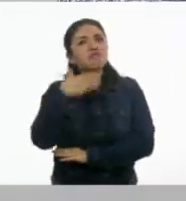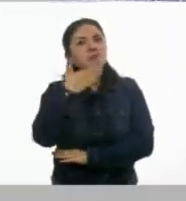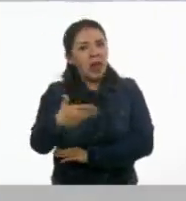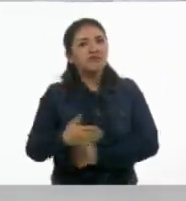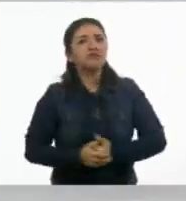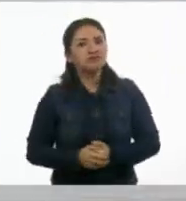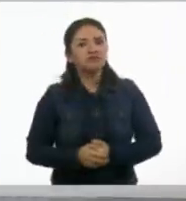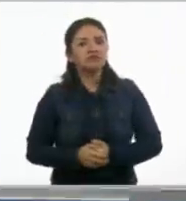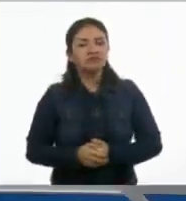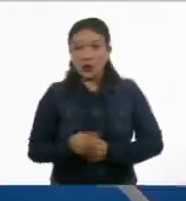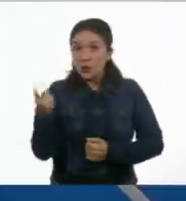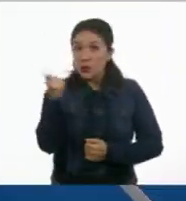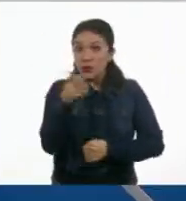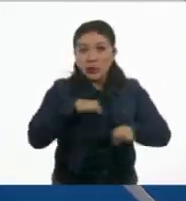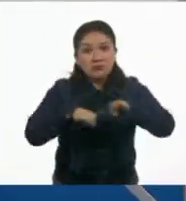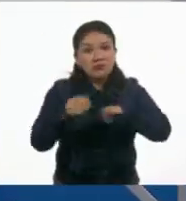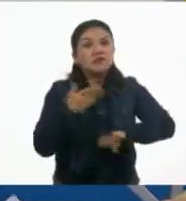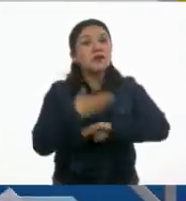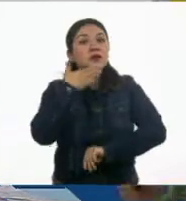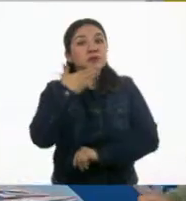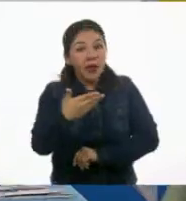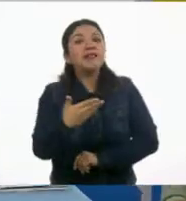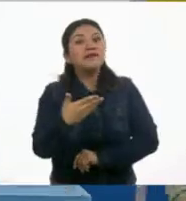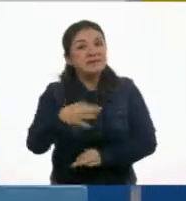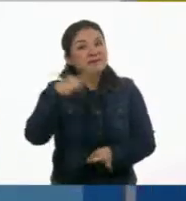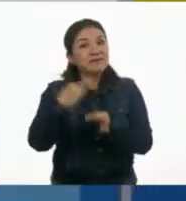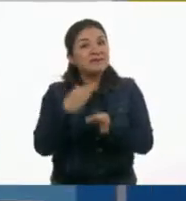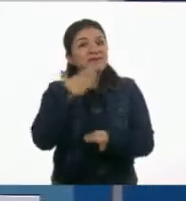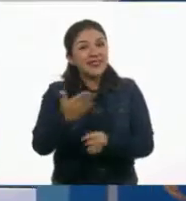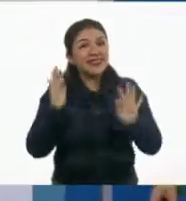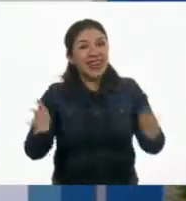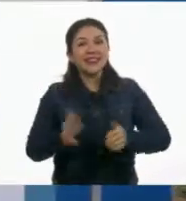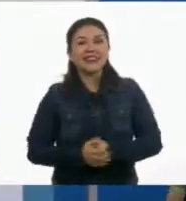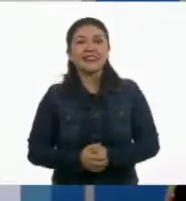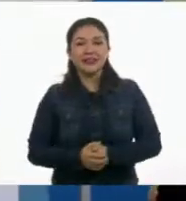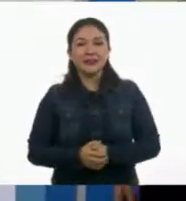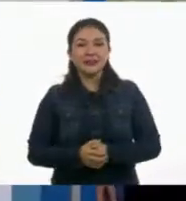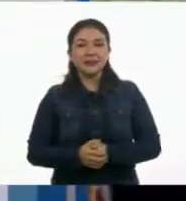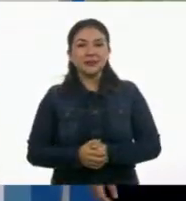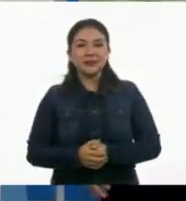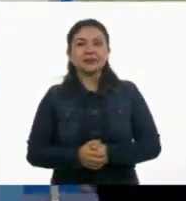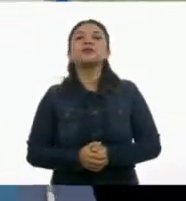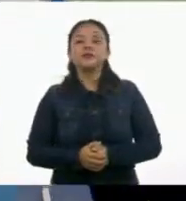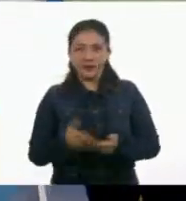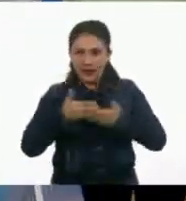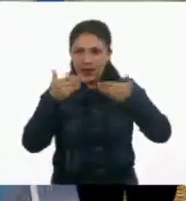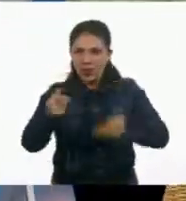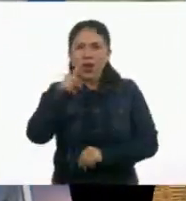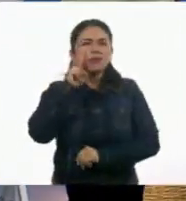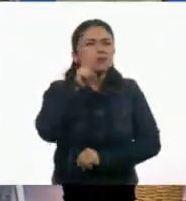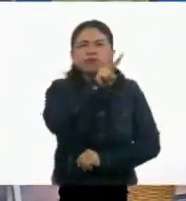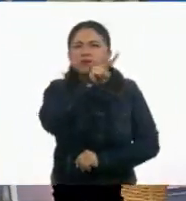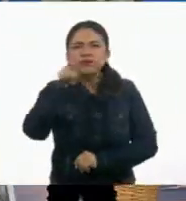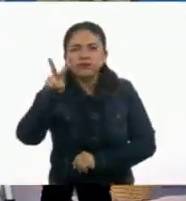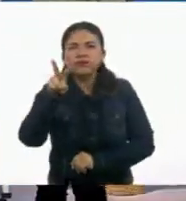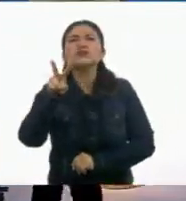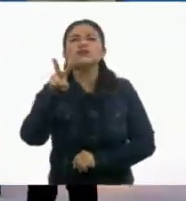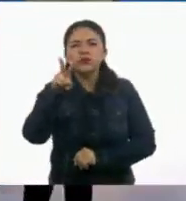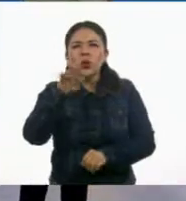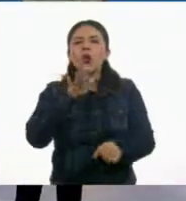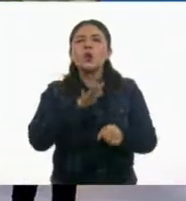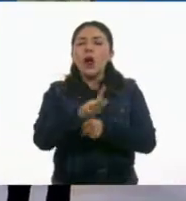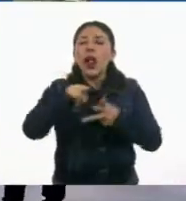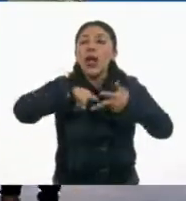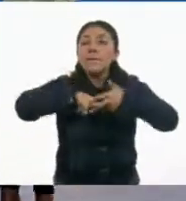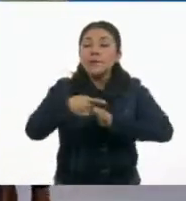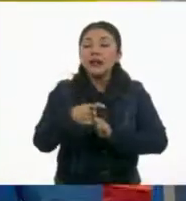Van muy bien, ¿eh? Ahí las tenemos. ¡Lo logramos! Ahí está. Ahora sí, veamos cuáles fragmentos inician